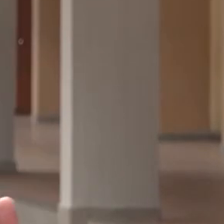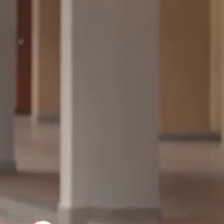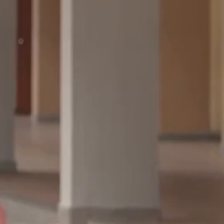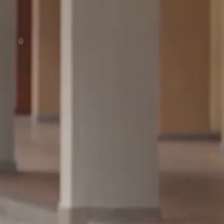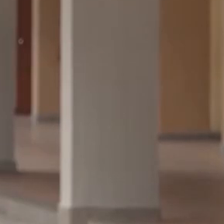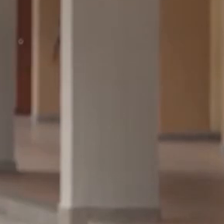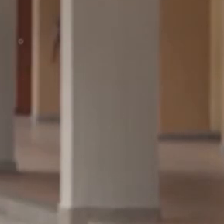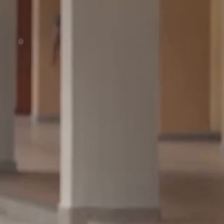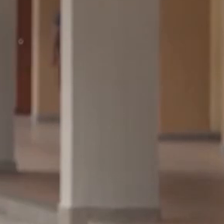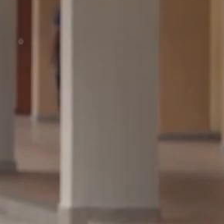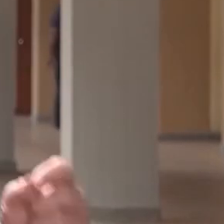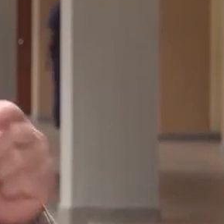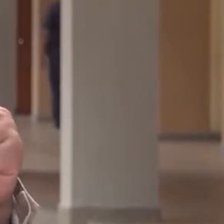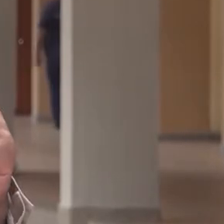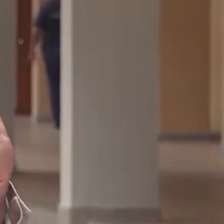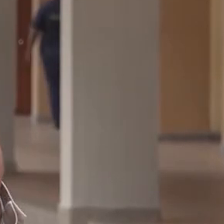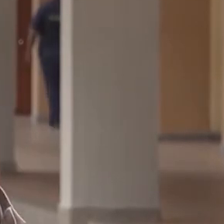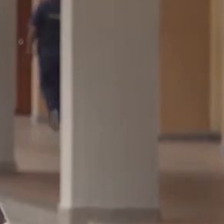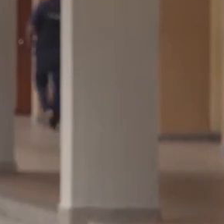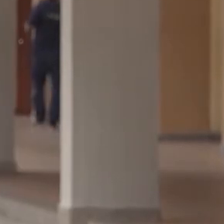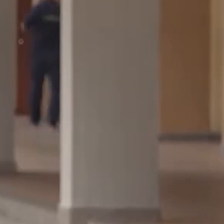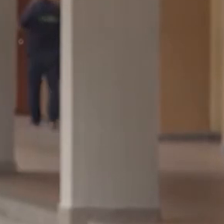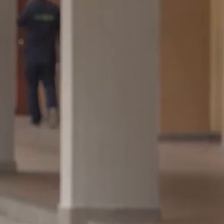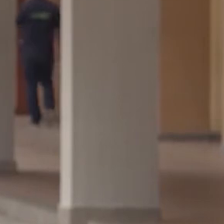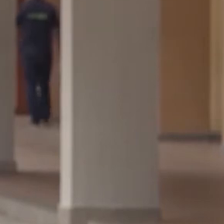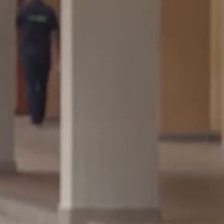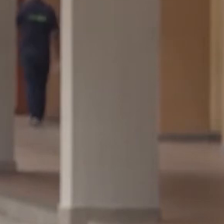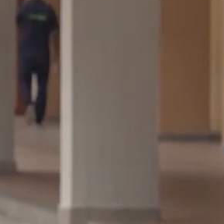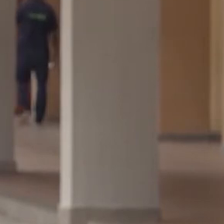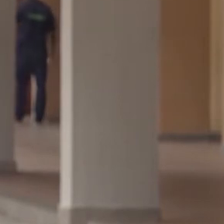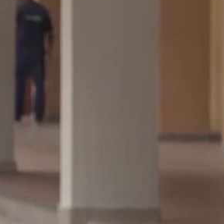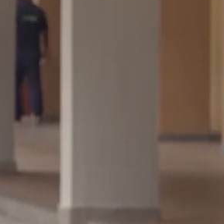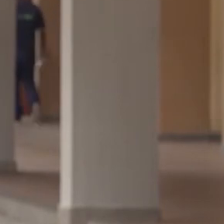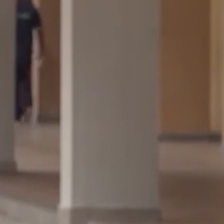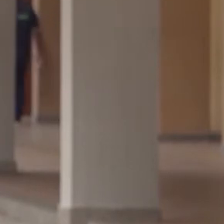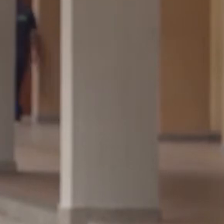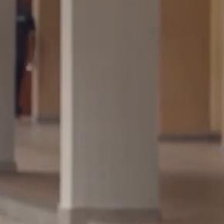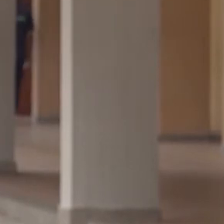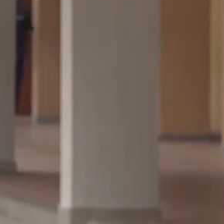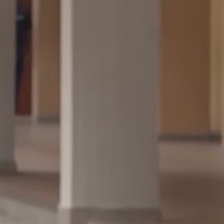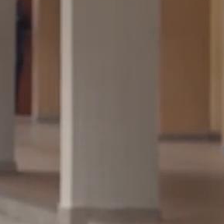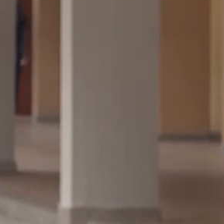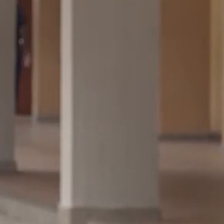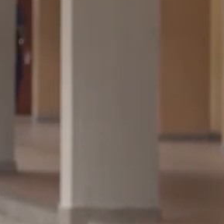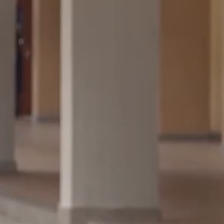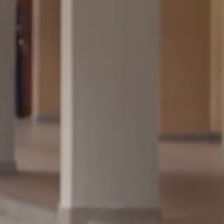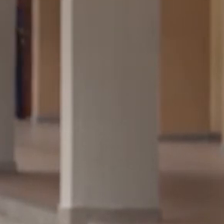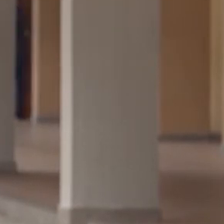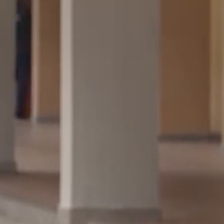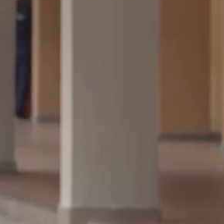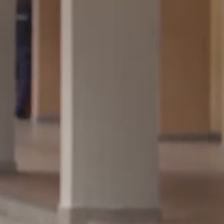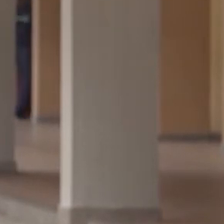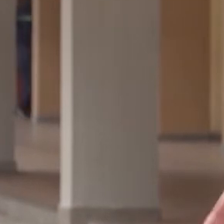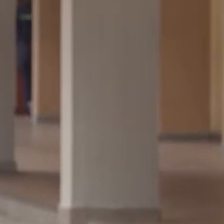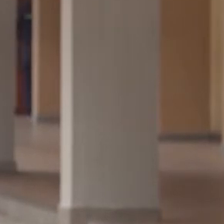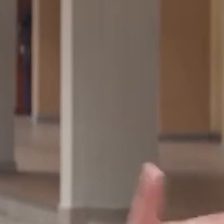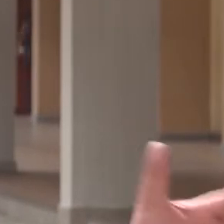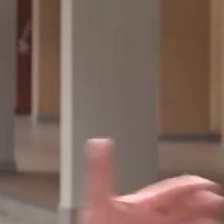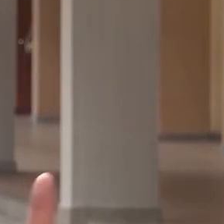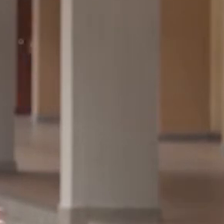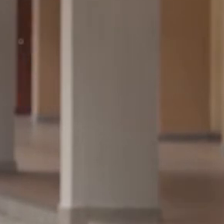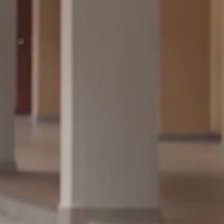un gran suceso. Así que seguiré con lo que puedo hacer, porque soy individual, que también tengo